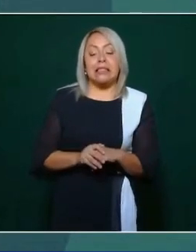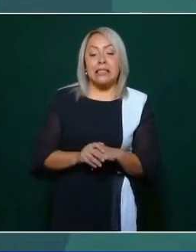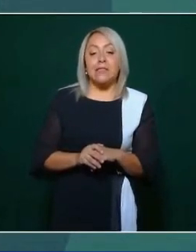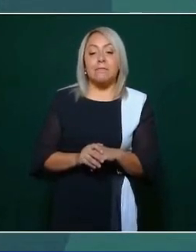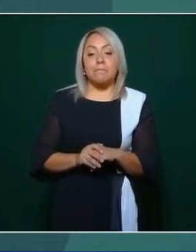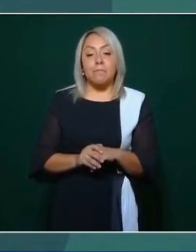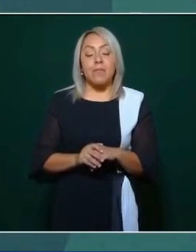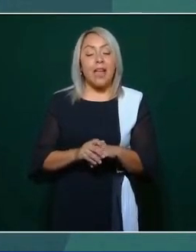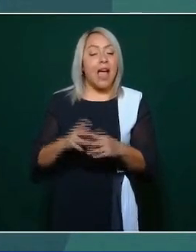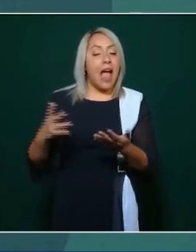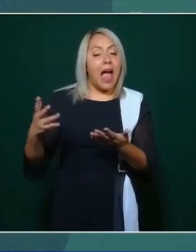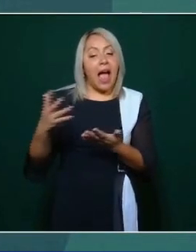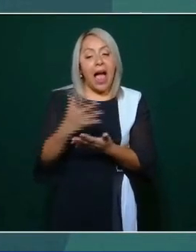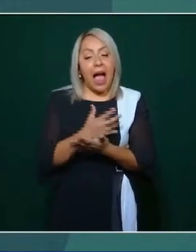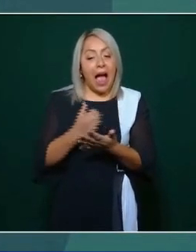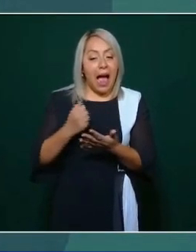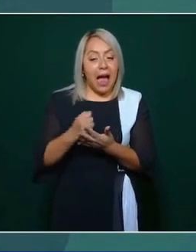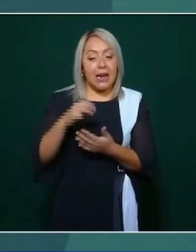triunfa Madero